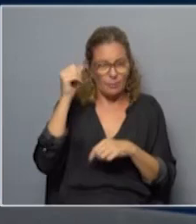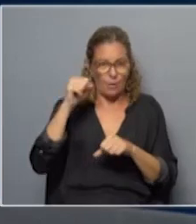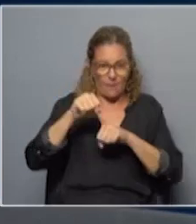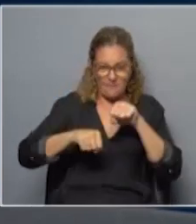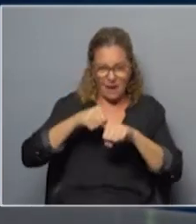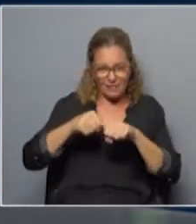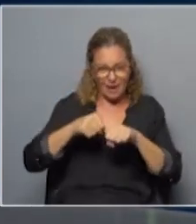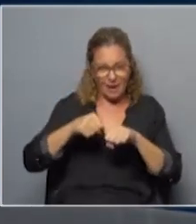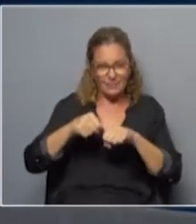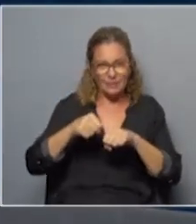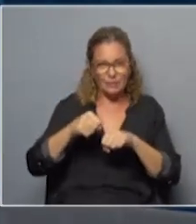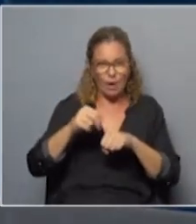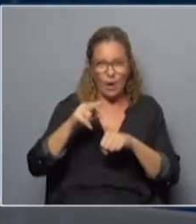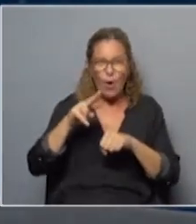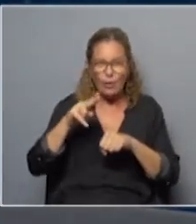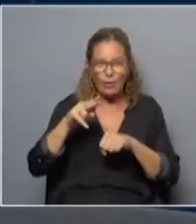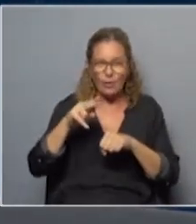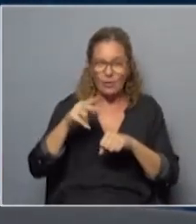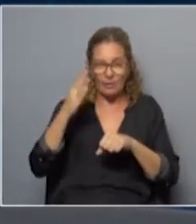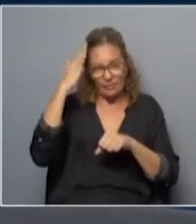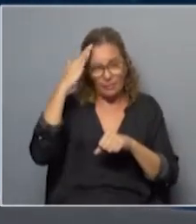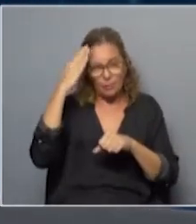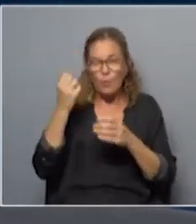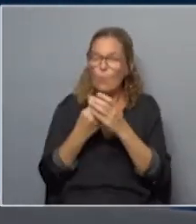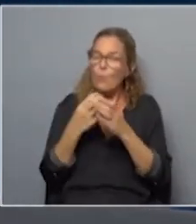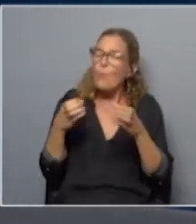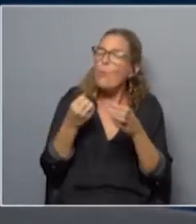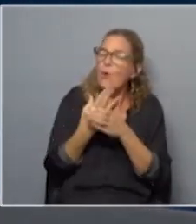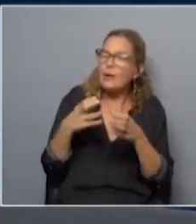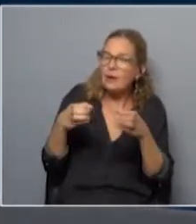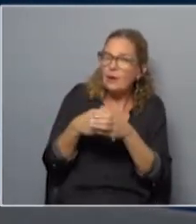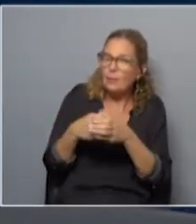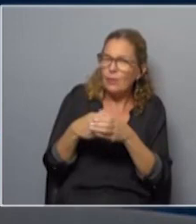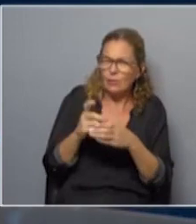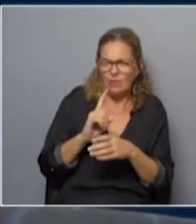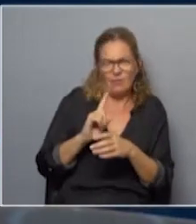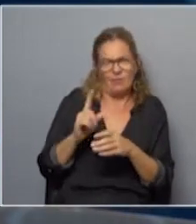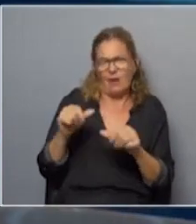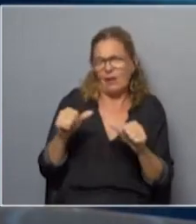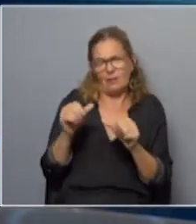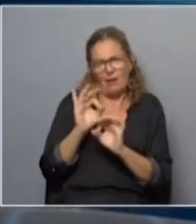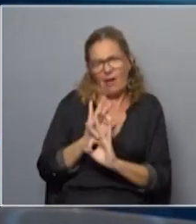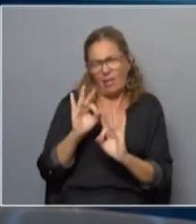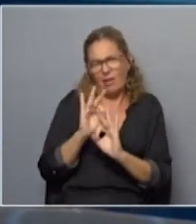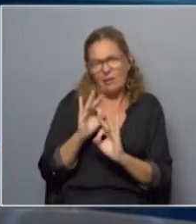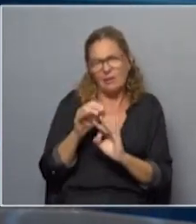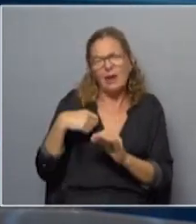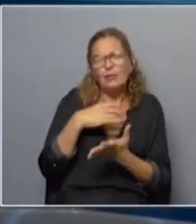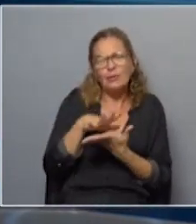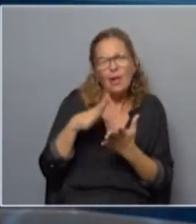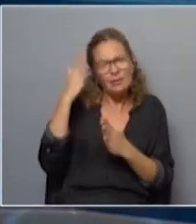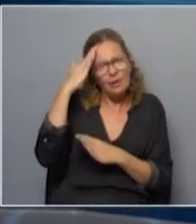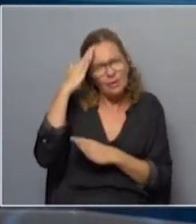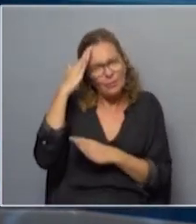no funciona. Creo que todos sabemos, en la sociedad, y mucho más después de todo lo que hemos vivido, que